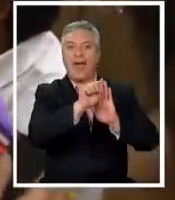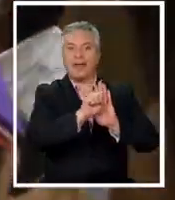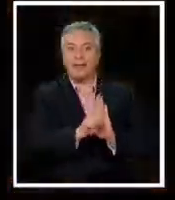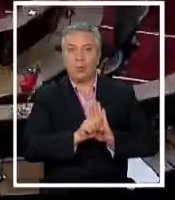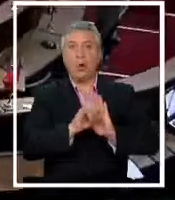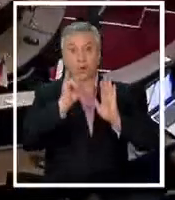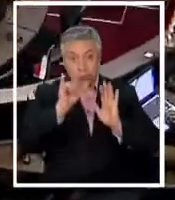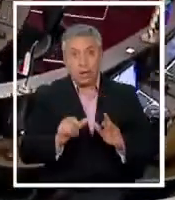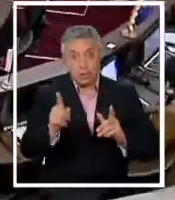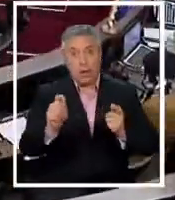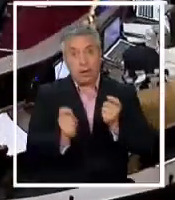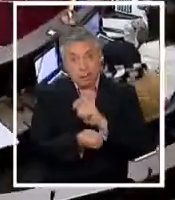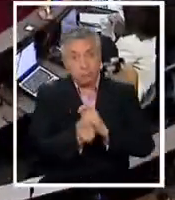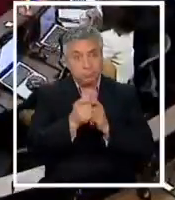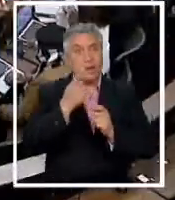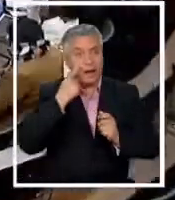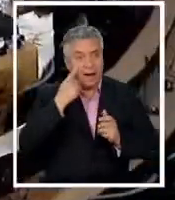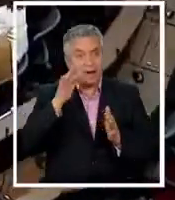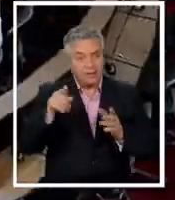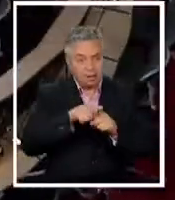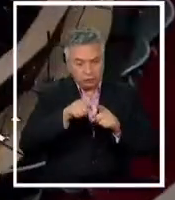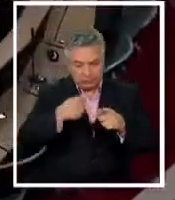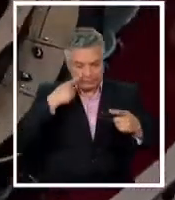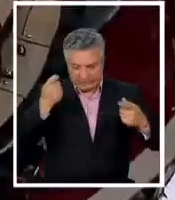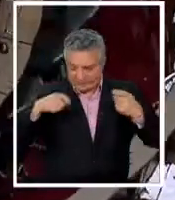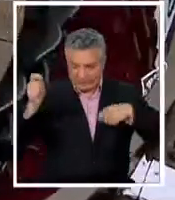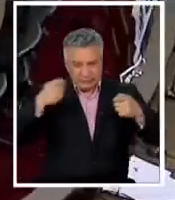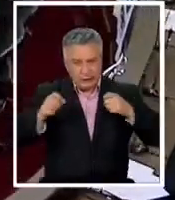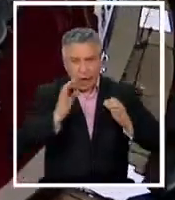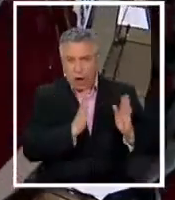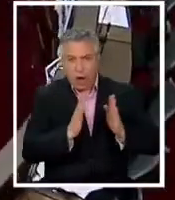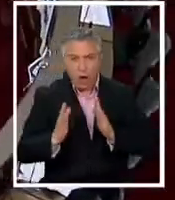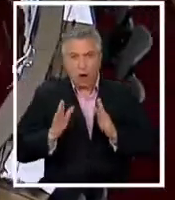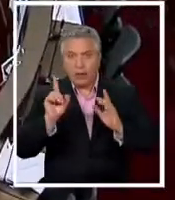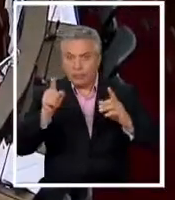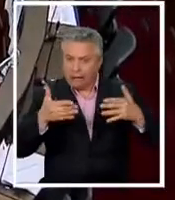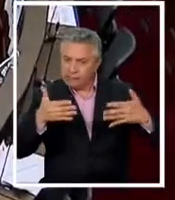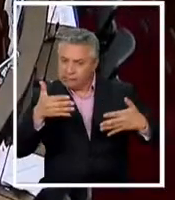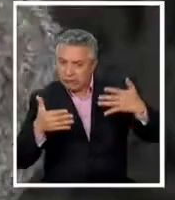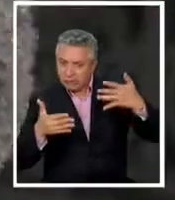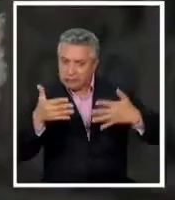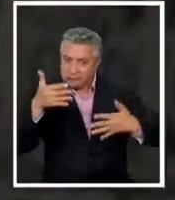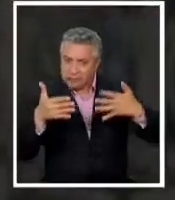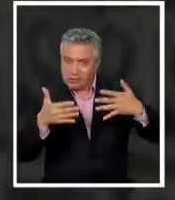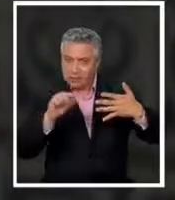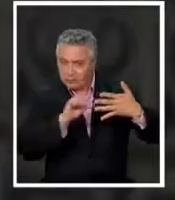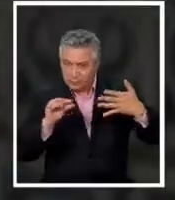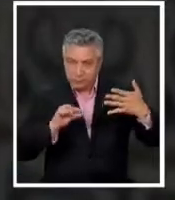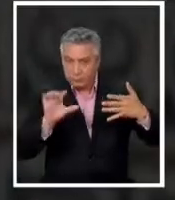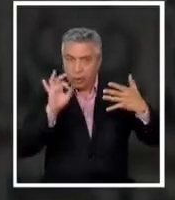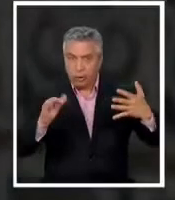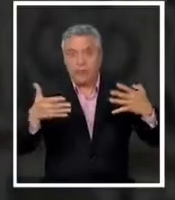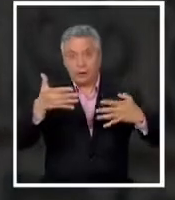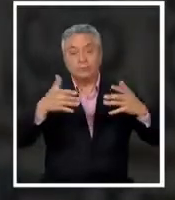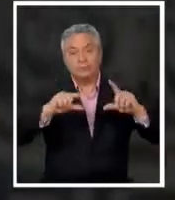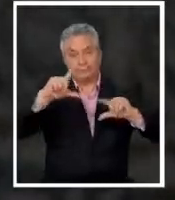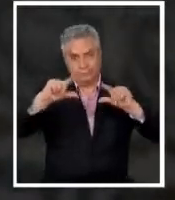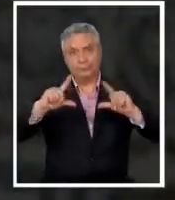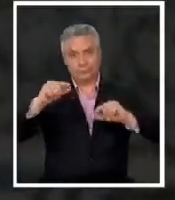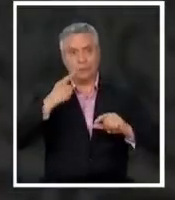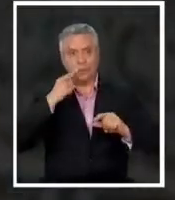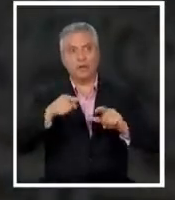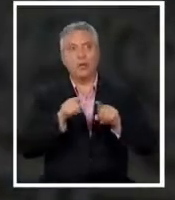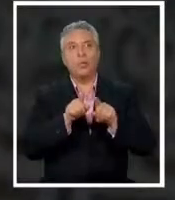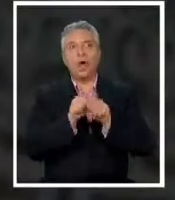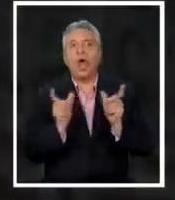podría cambiar si así lo determina la instancia que hoy revisa el orden posibles incoherencias y vacíos del texto la Comisión de